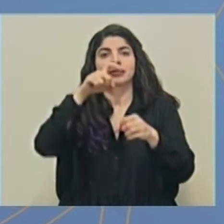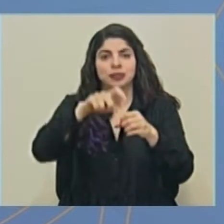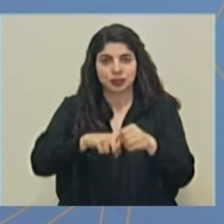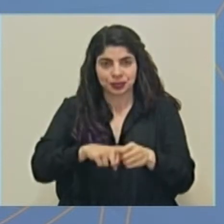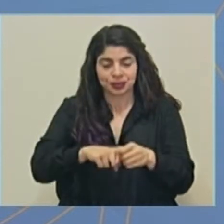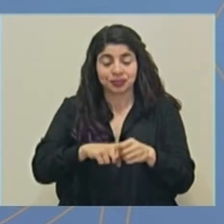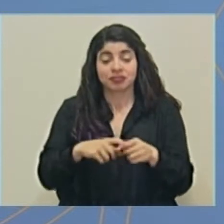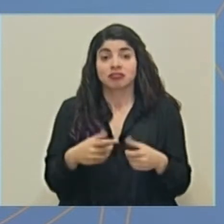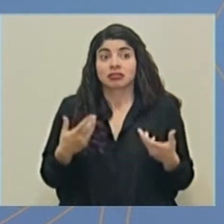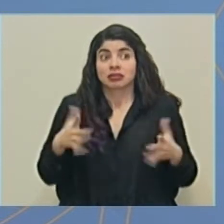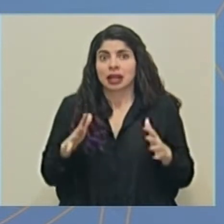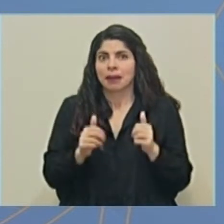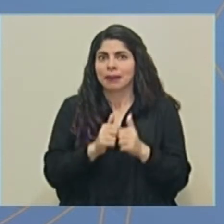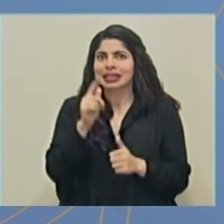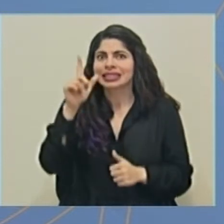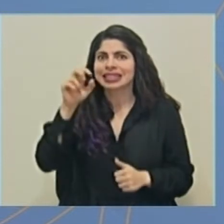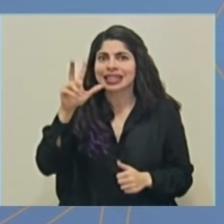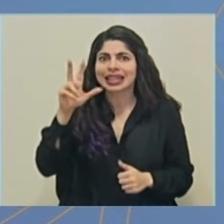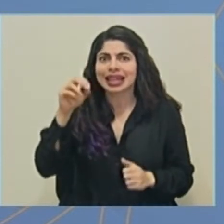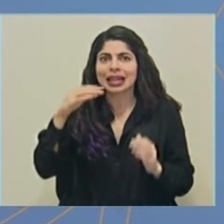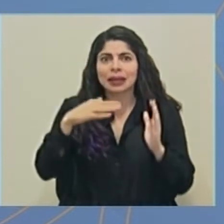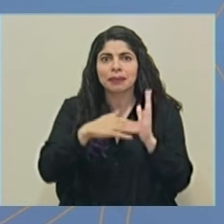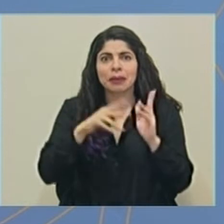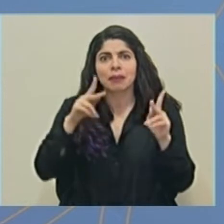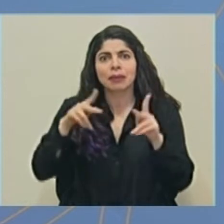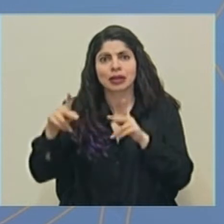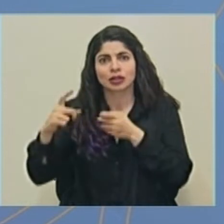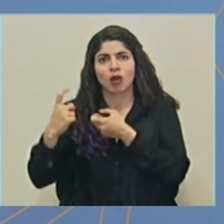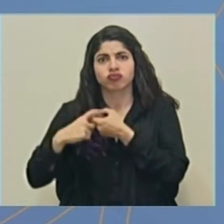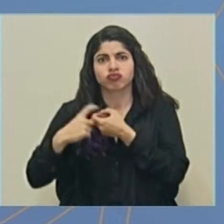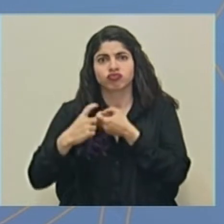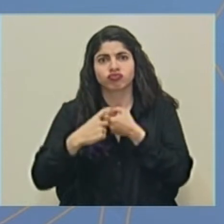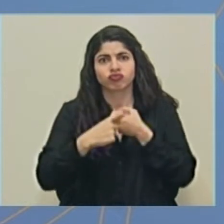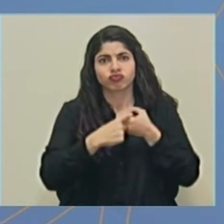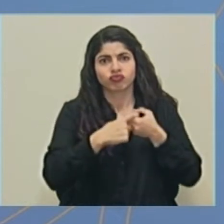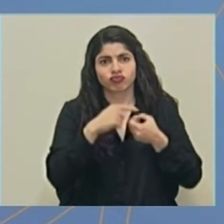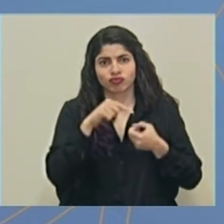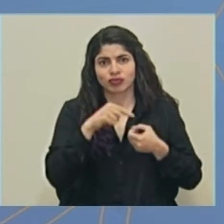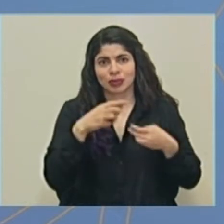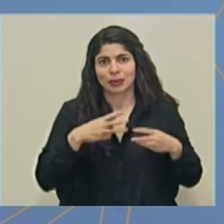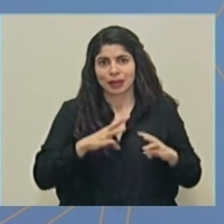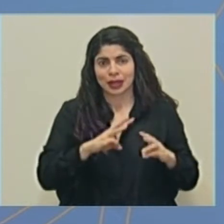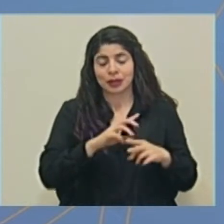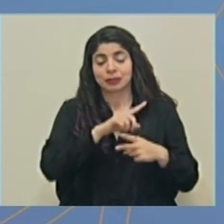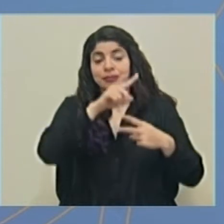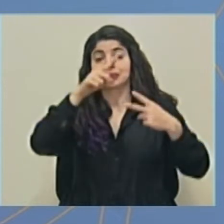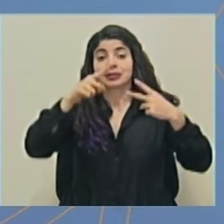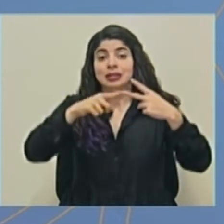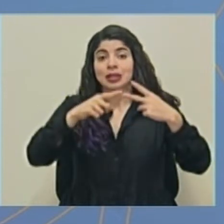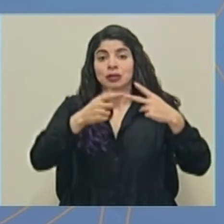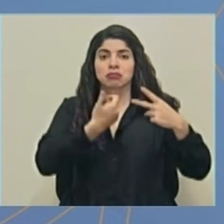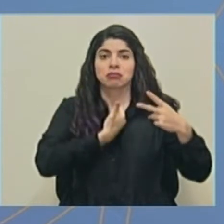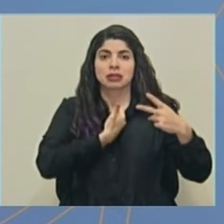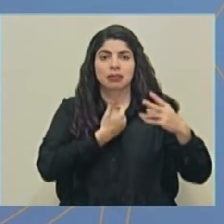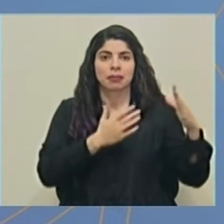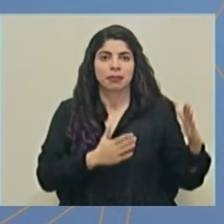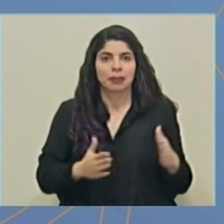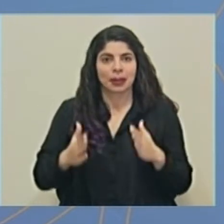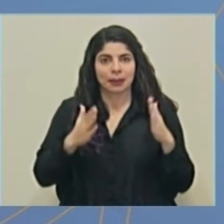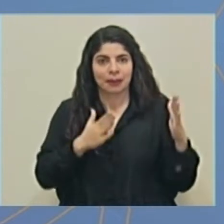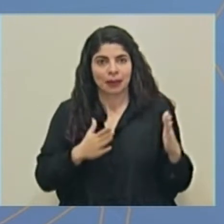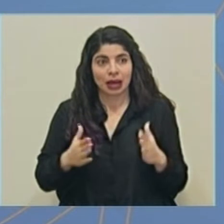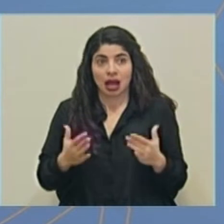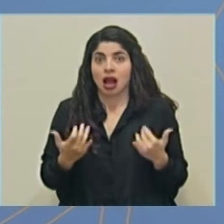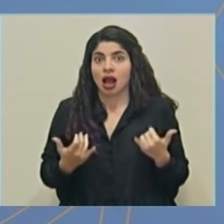Ya tenemos más de 130 mil personas que se han inscrito en esta modalidad. El segundo es prepararse y ya